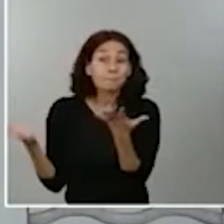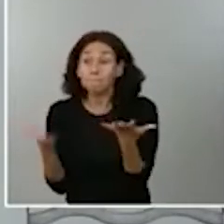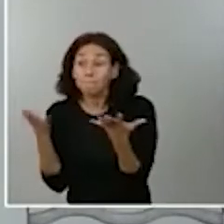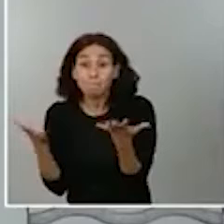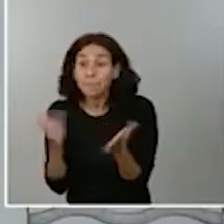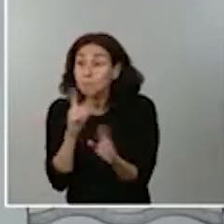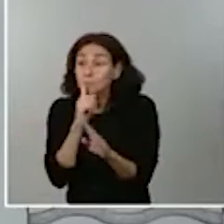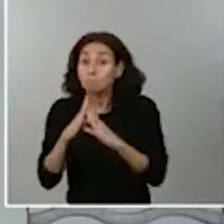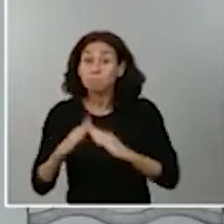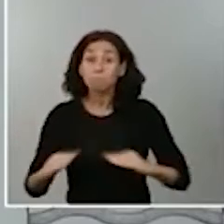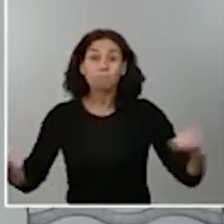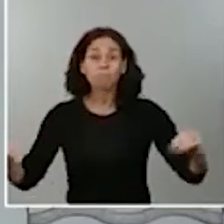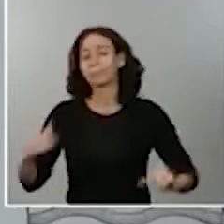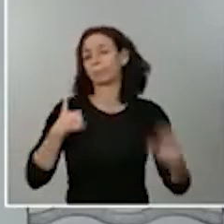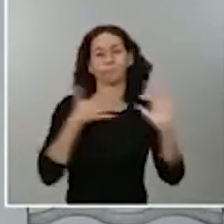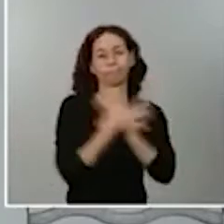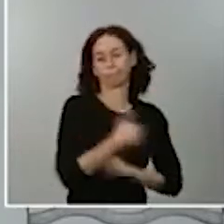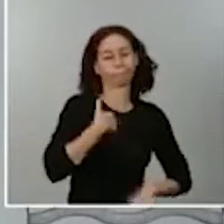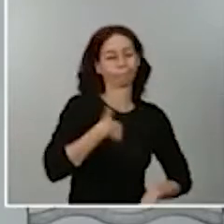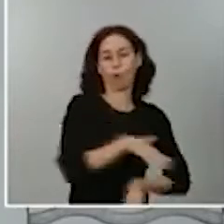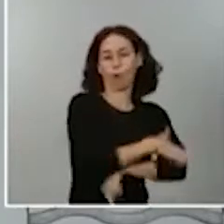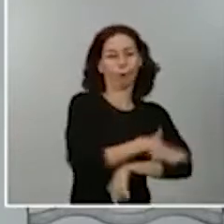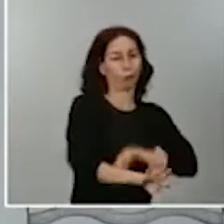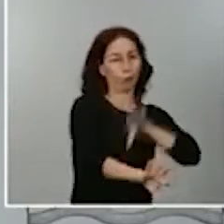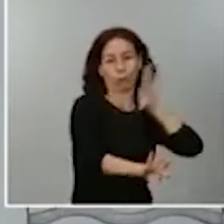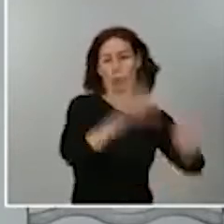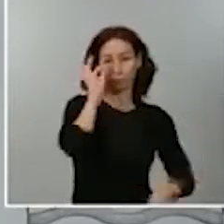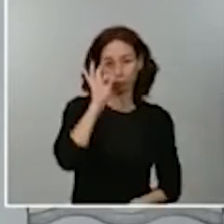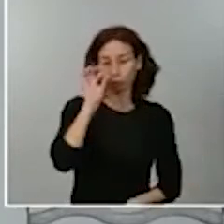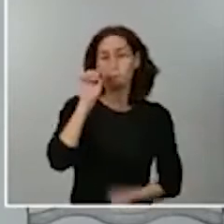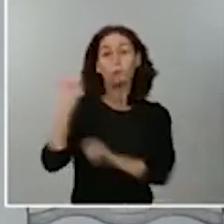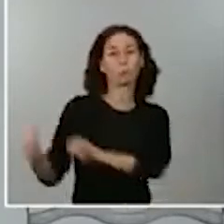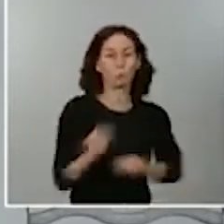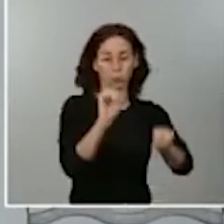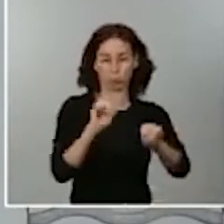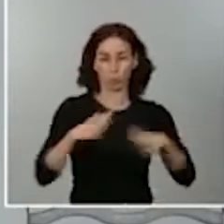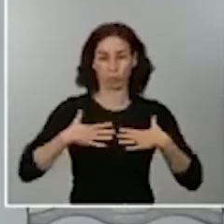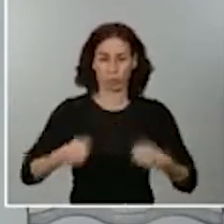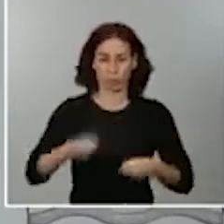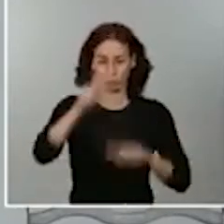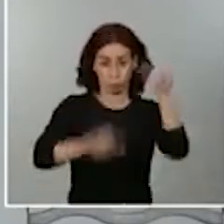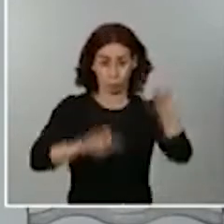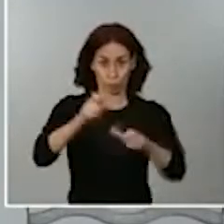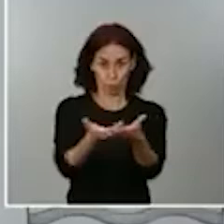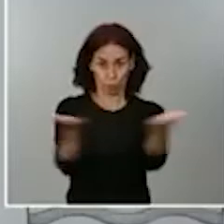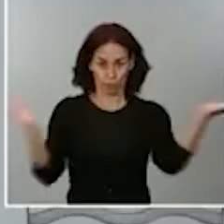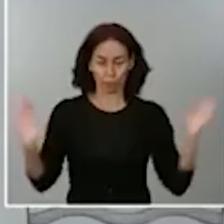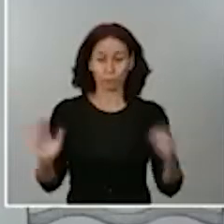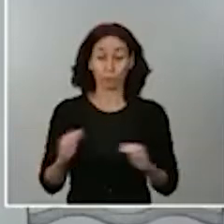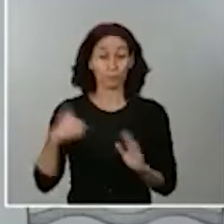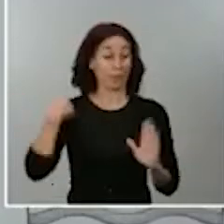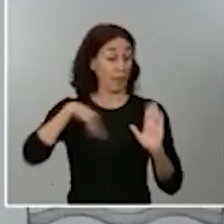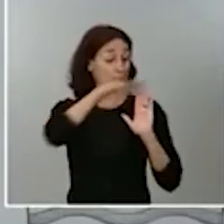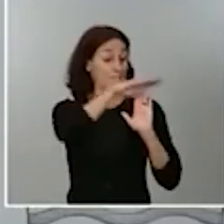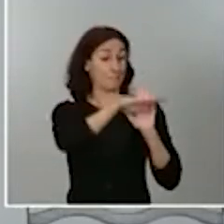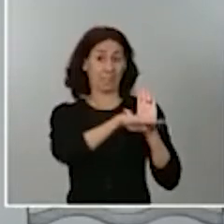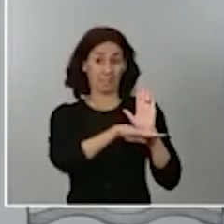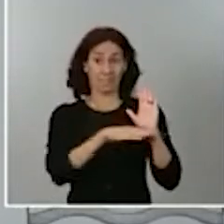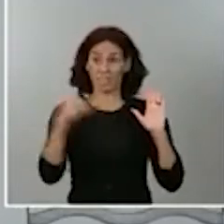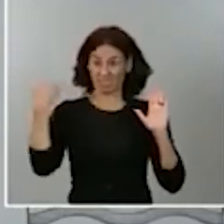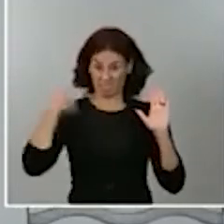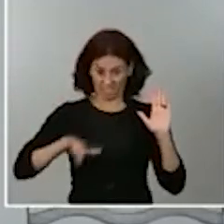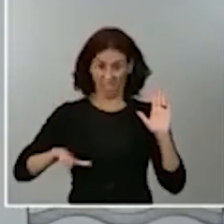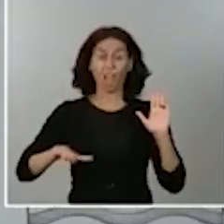de los ciudadanos. Tal como está evolucionando la situación y con las medidas que he dicho antes, que ya llevarán con 15 días más,